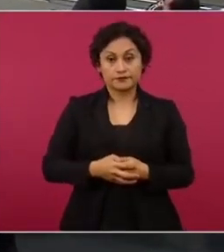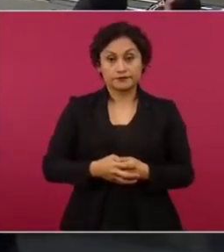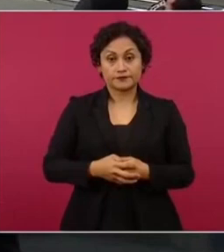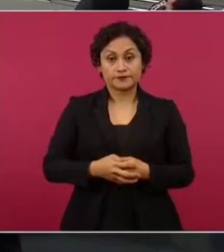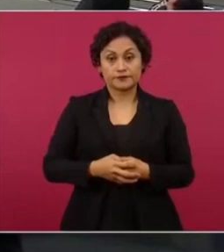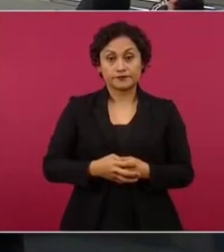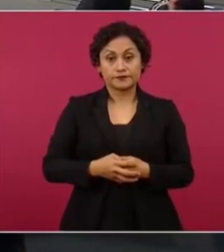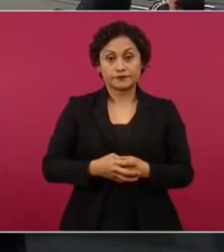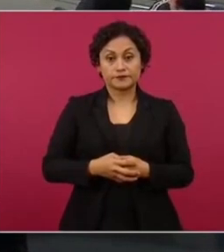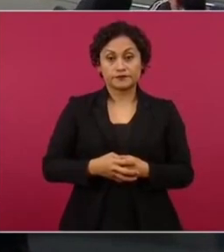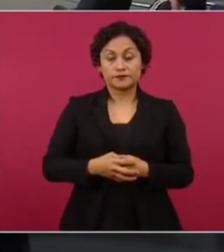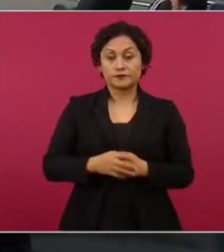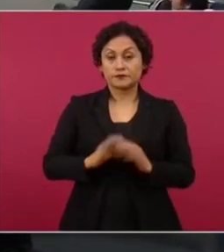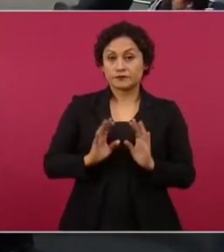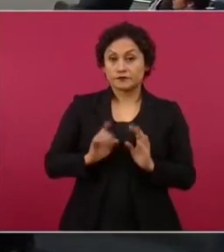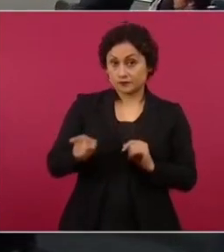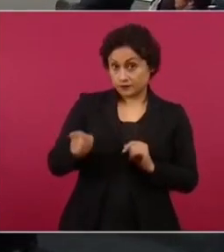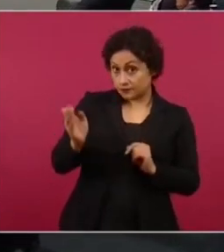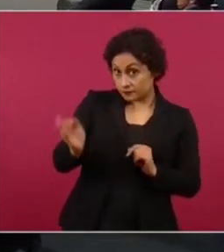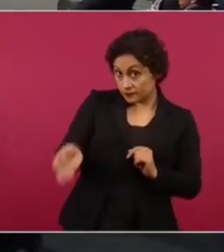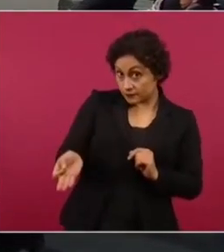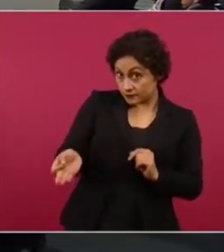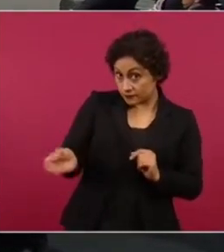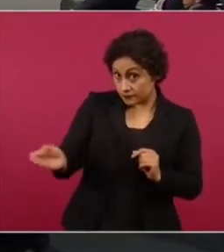pero aceptaría sumarse a este debate